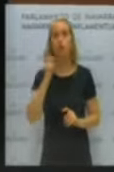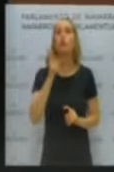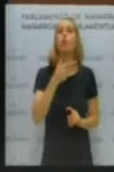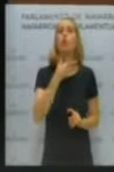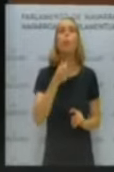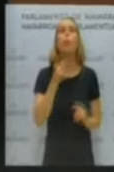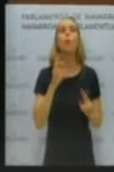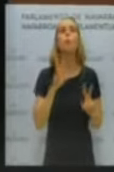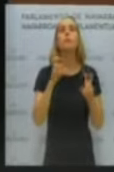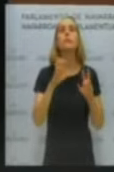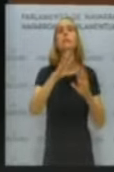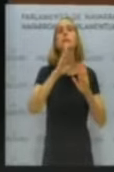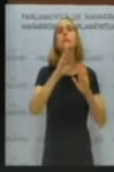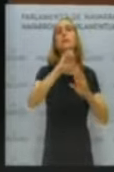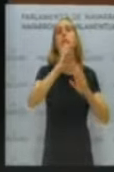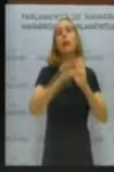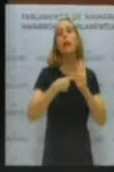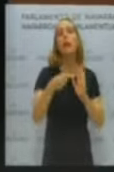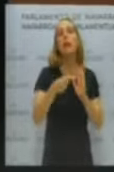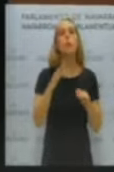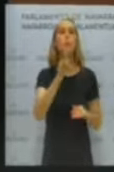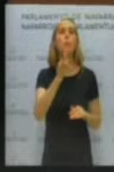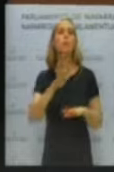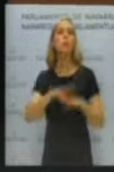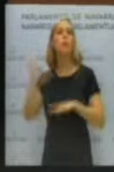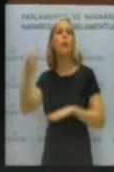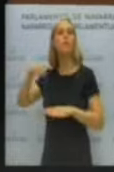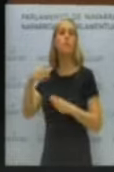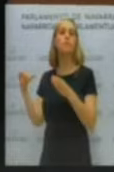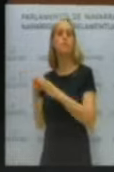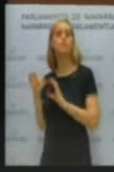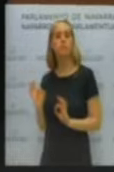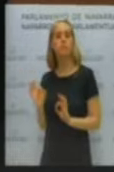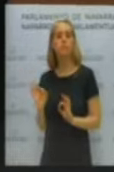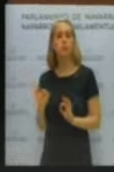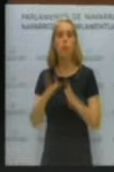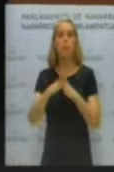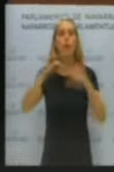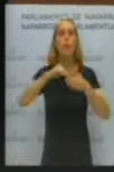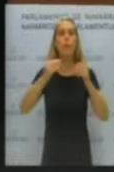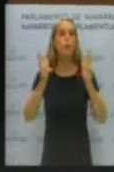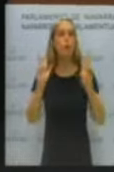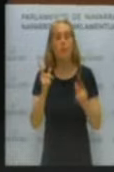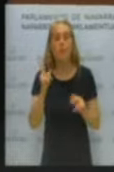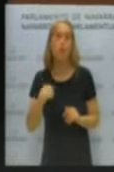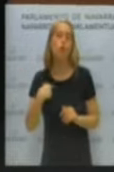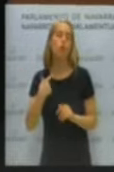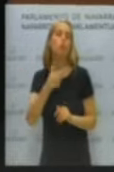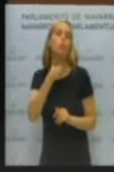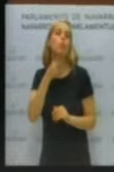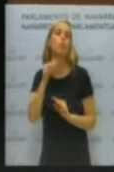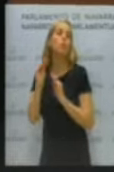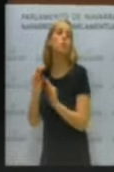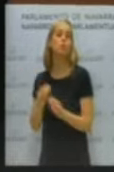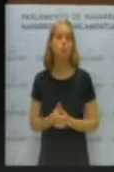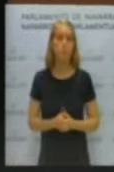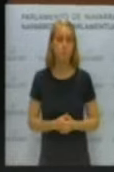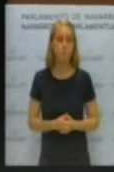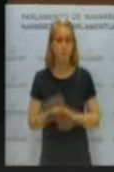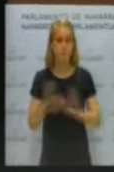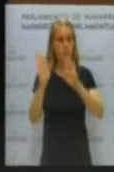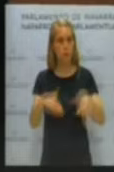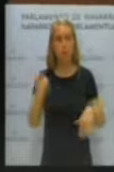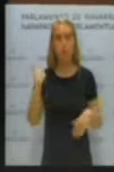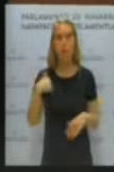cuando aquella ley les es favorable. No por ser democrática, sino porque sea de su gusto. Y por último,